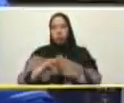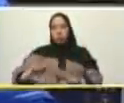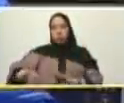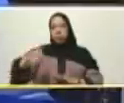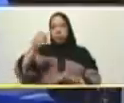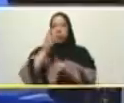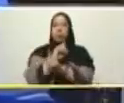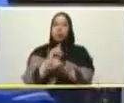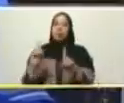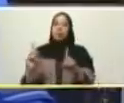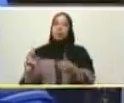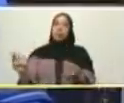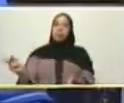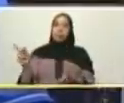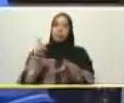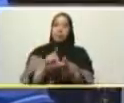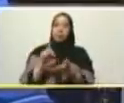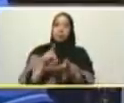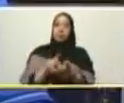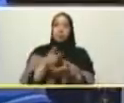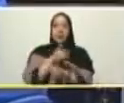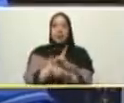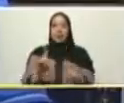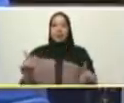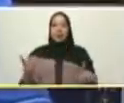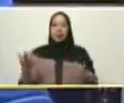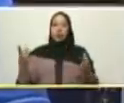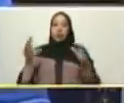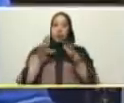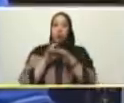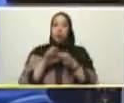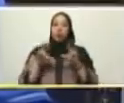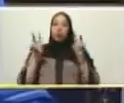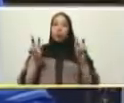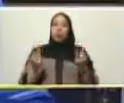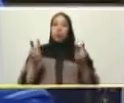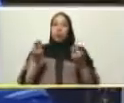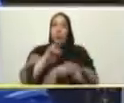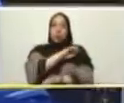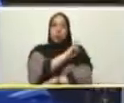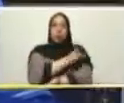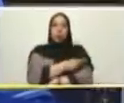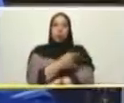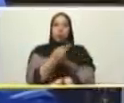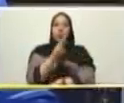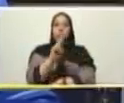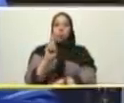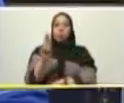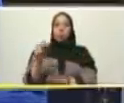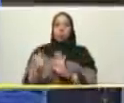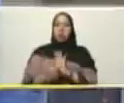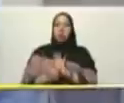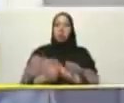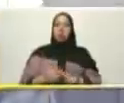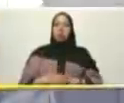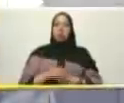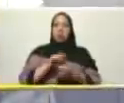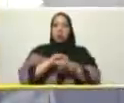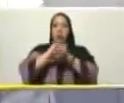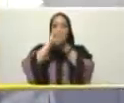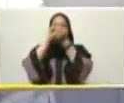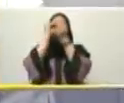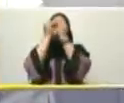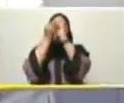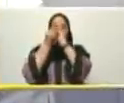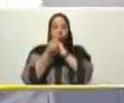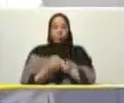más protagónico más empoderado un nuevo poder popular con las tres R punto net cambiar todo lo que haya